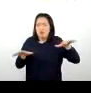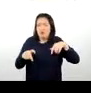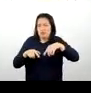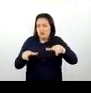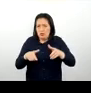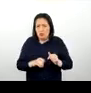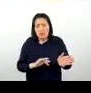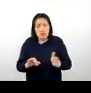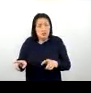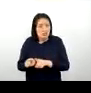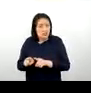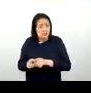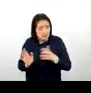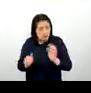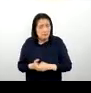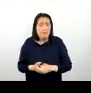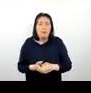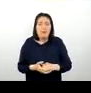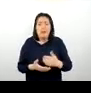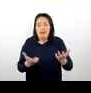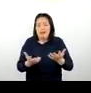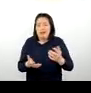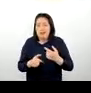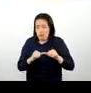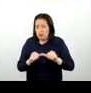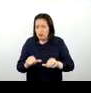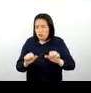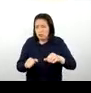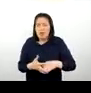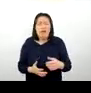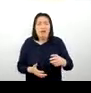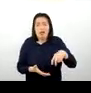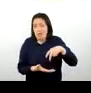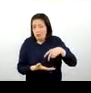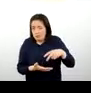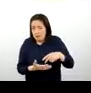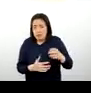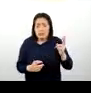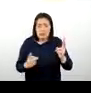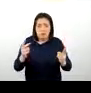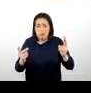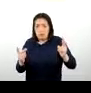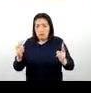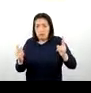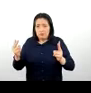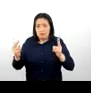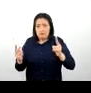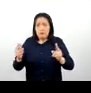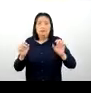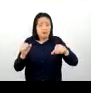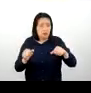también el tema de lo que viene a ser se mantiene el baile de los de los danzantes de tijeras, ¿no?